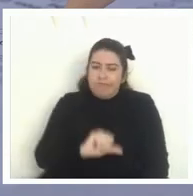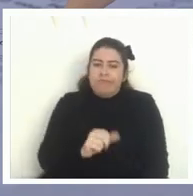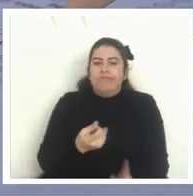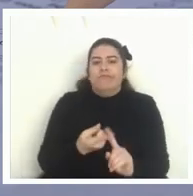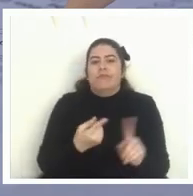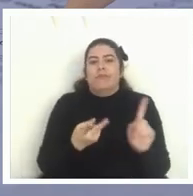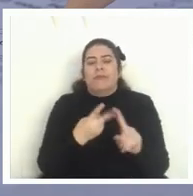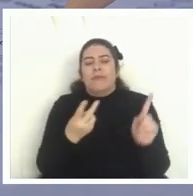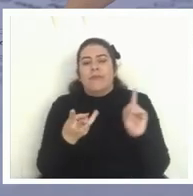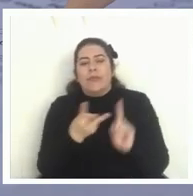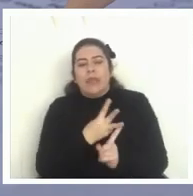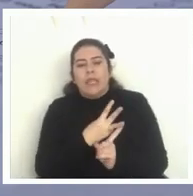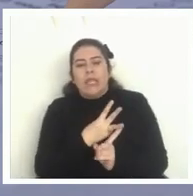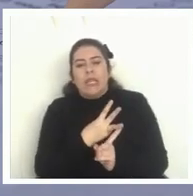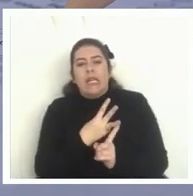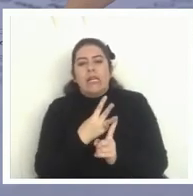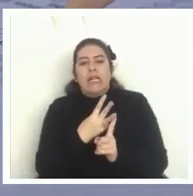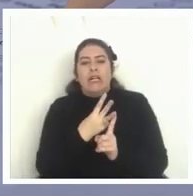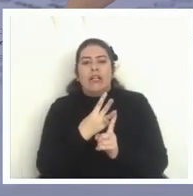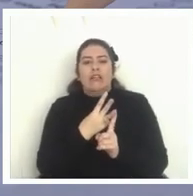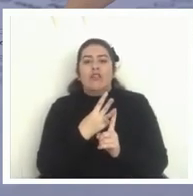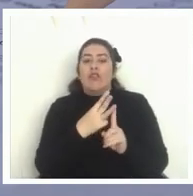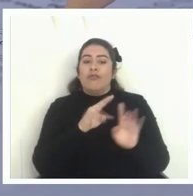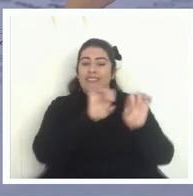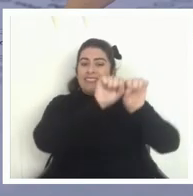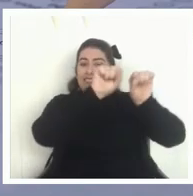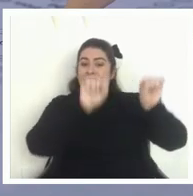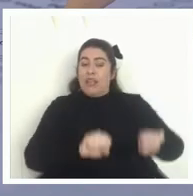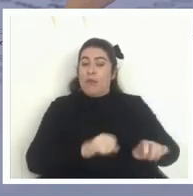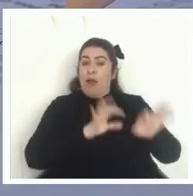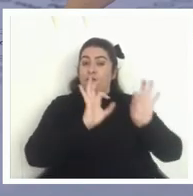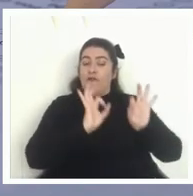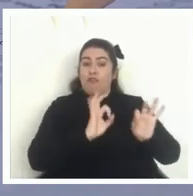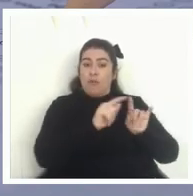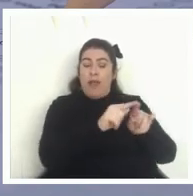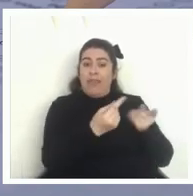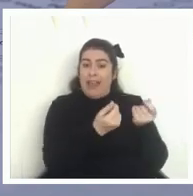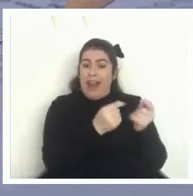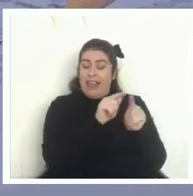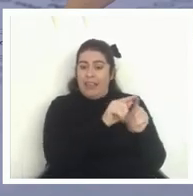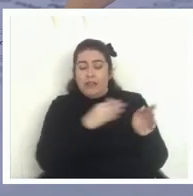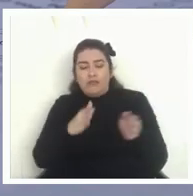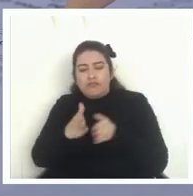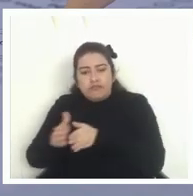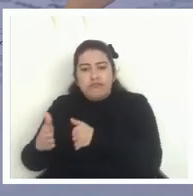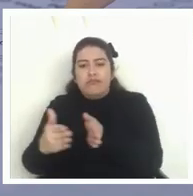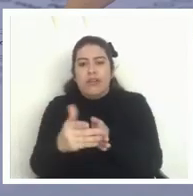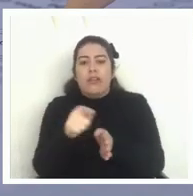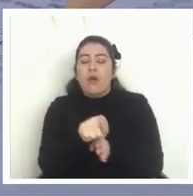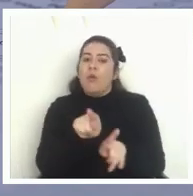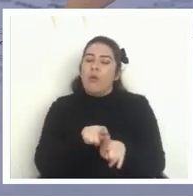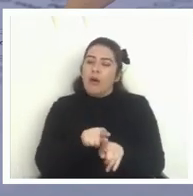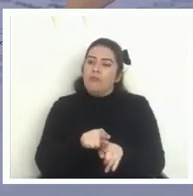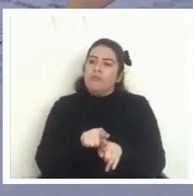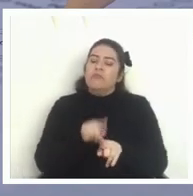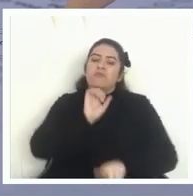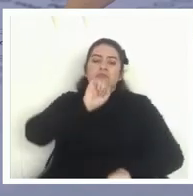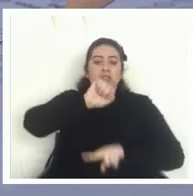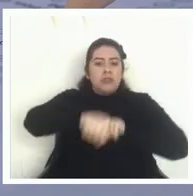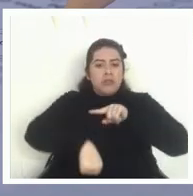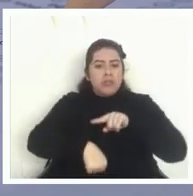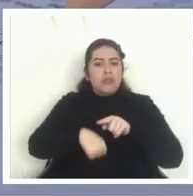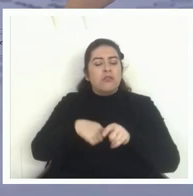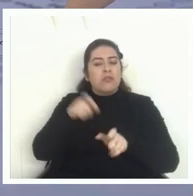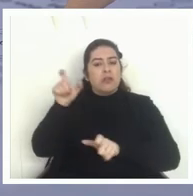y un poco de alguna manera fuera del sistema formal de aseguramiento de la calidad tuvieron una impresionante recepción por parte del sistema